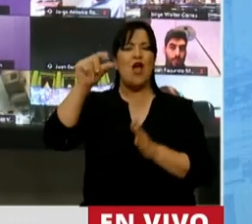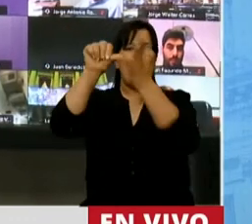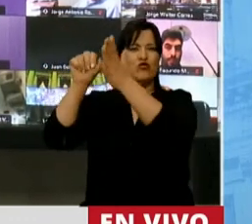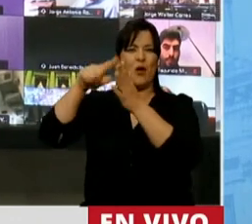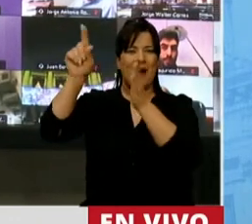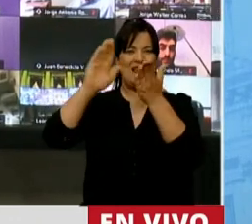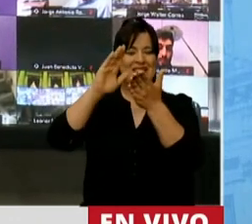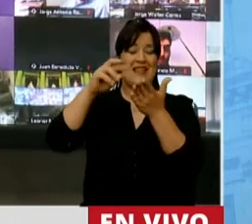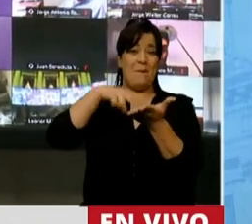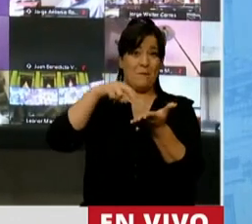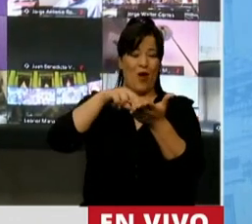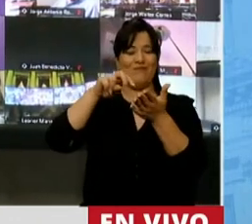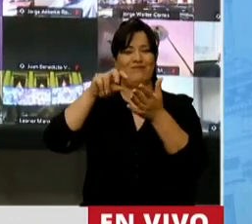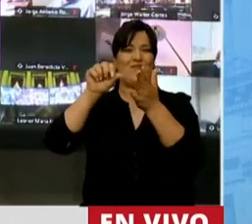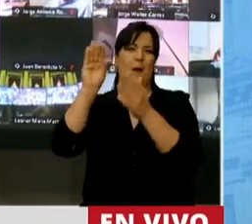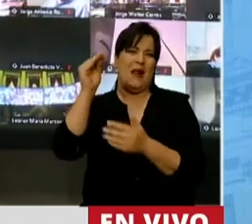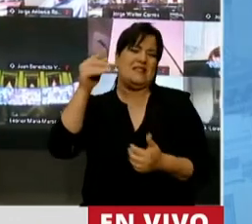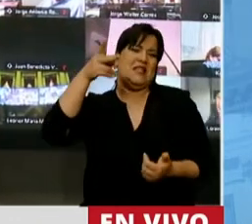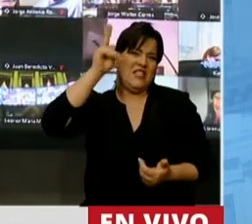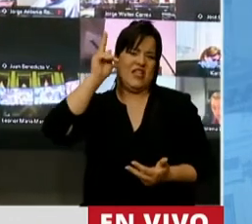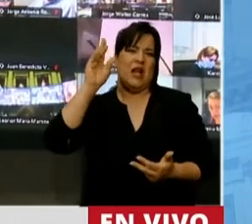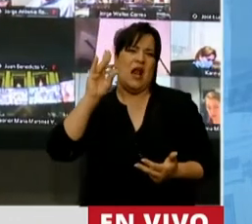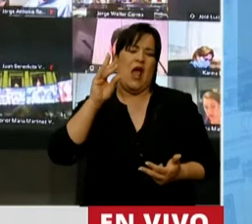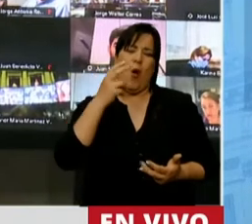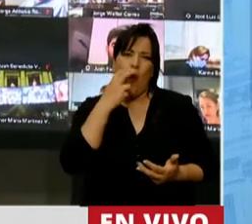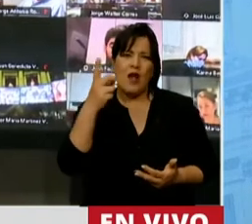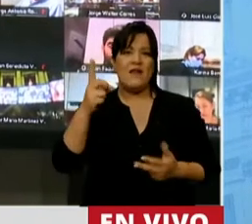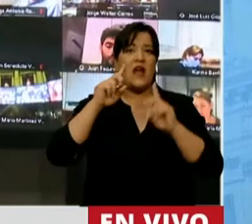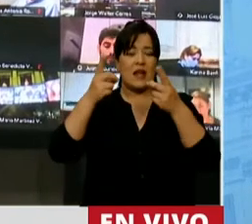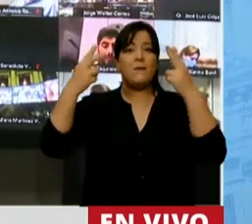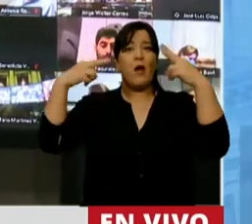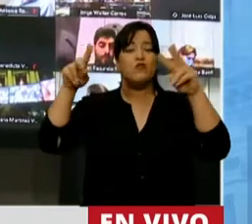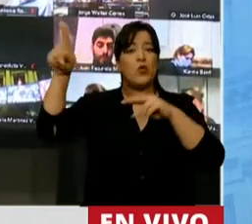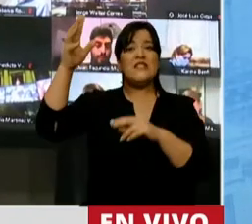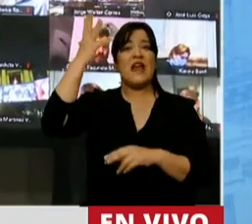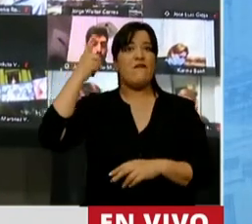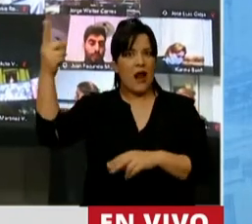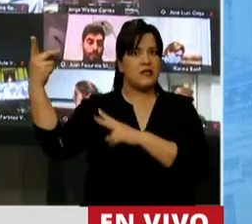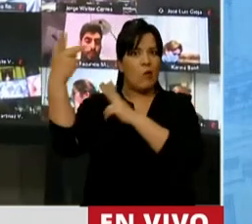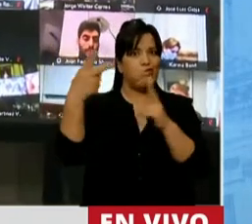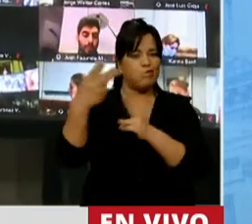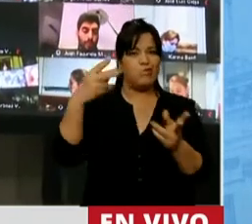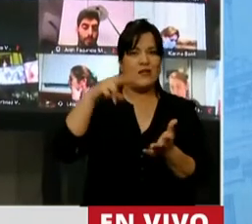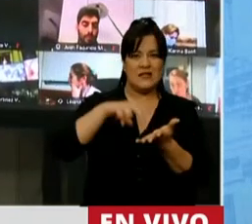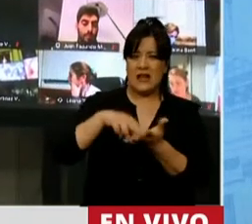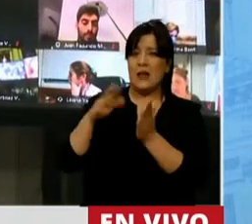limítrofes a nuestra provincia. Brasil, Chile, Bolivia. También llegaron muchos turistas de Francia. Silencio, favor. Esto es